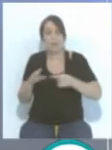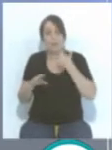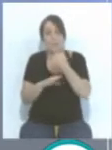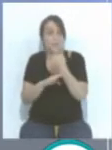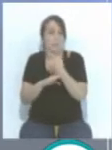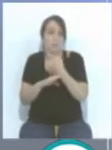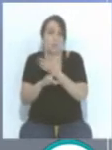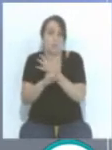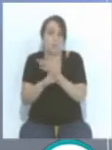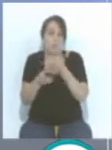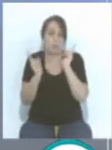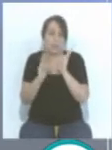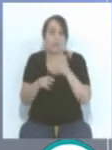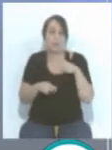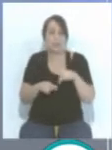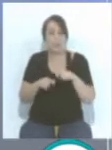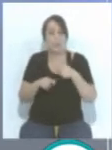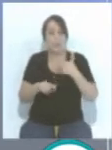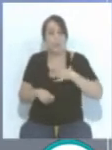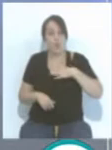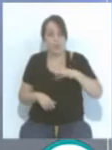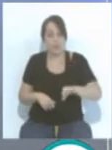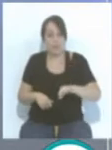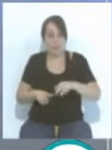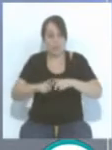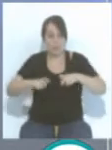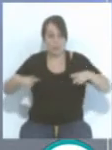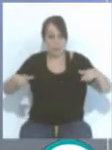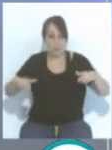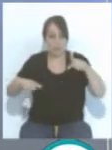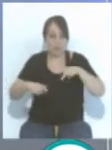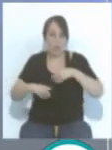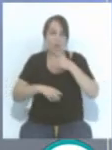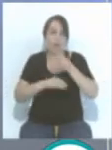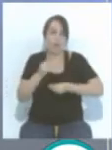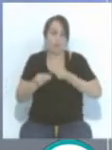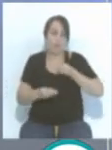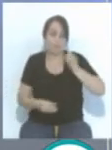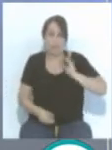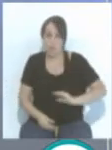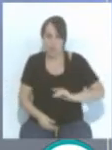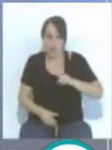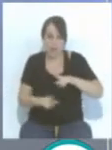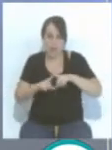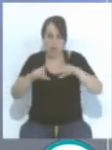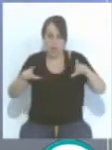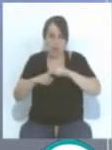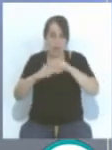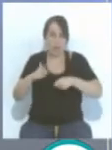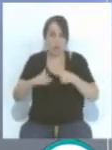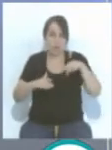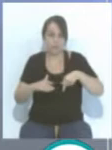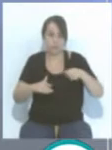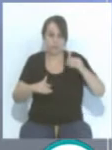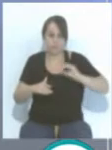ya se amplía incluso más esas posibilidades y eso hace que la nómina sea, no solamente ahora cobran más que antes,